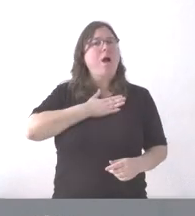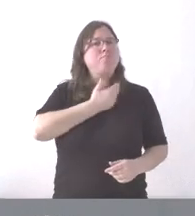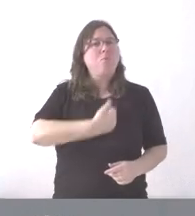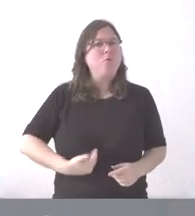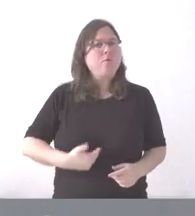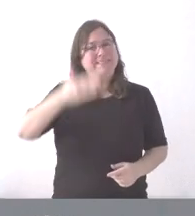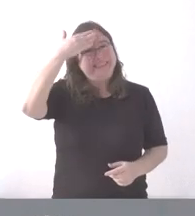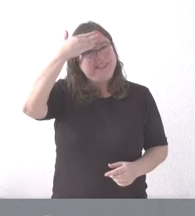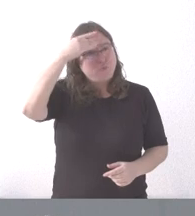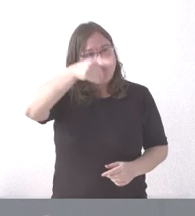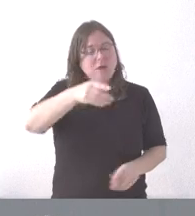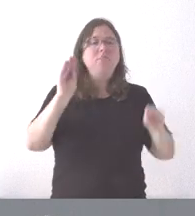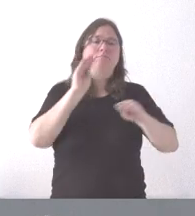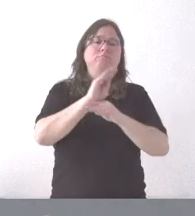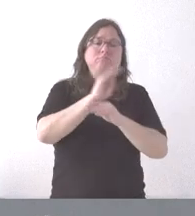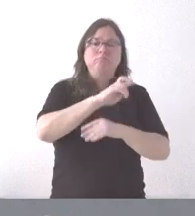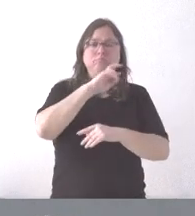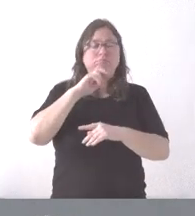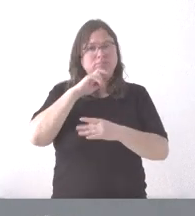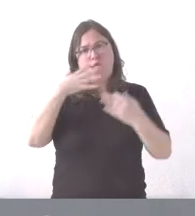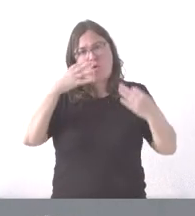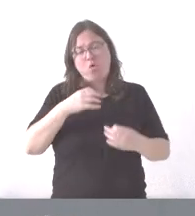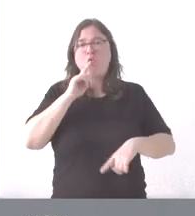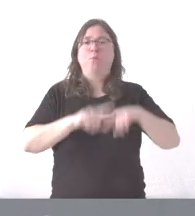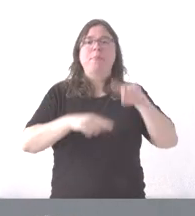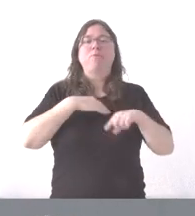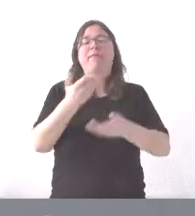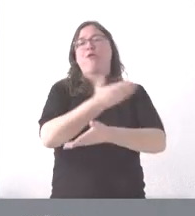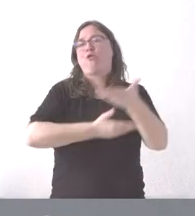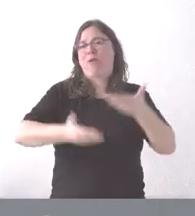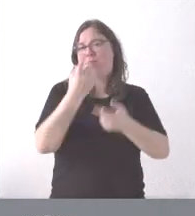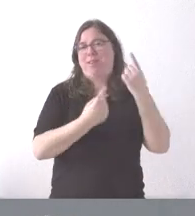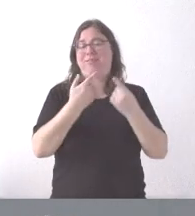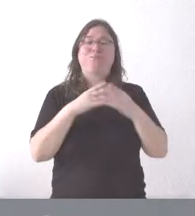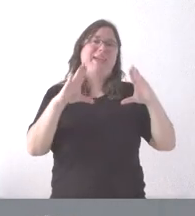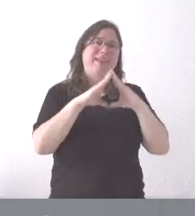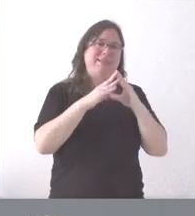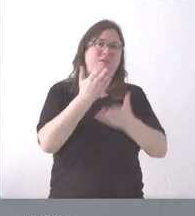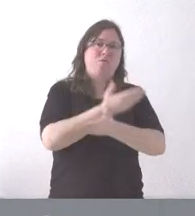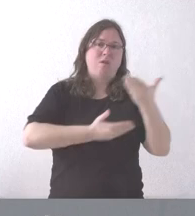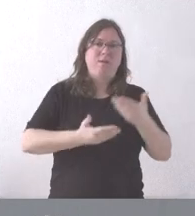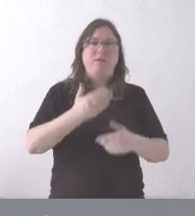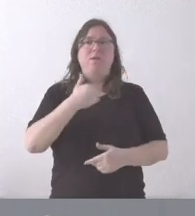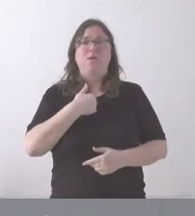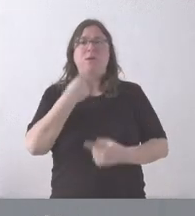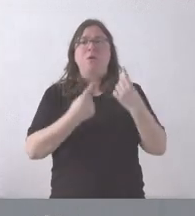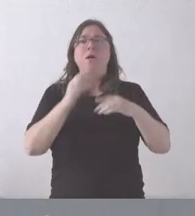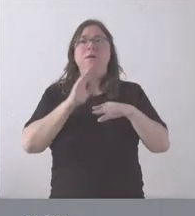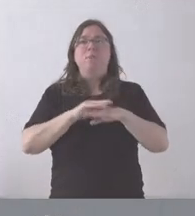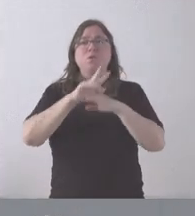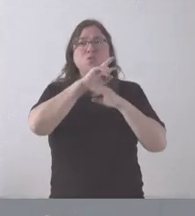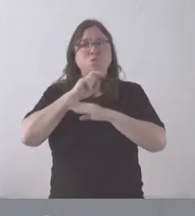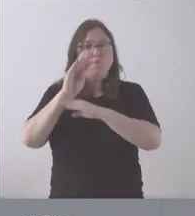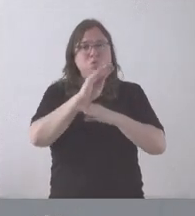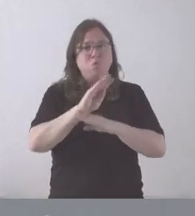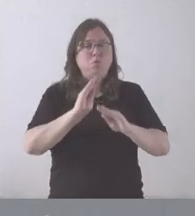responsable de su mantenimiento, sin perjuicio, lógicamente, que pueda haber vías de colaboración como tenemos con la Iglesia y otros propietarios para el mantenimiento de los bienes que